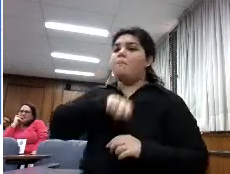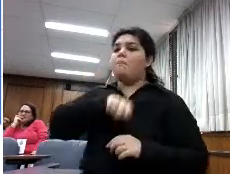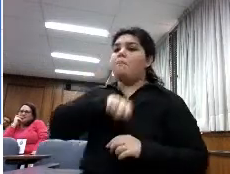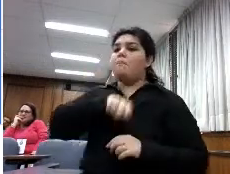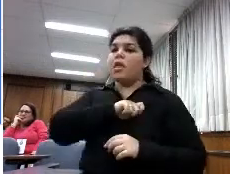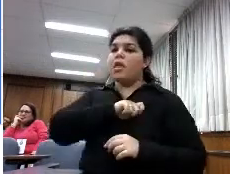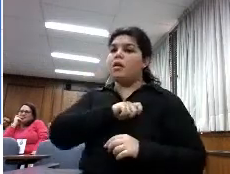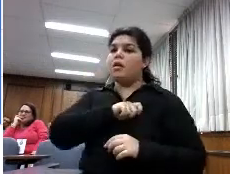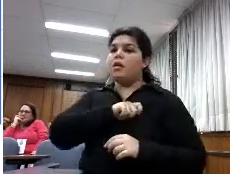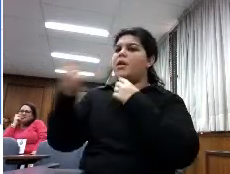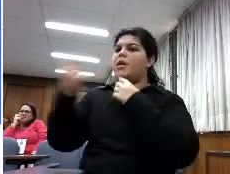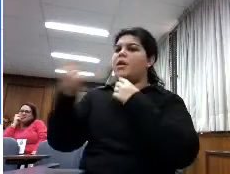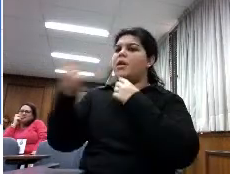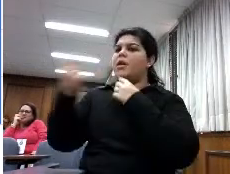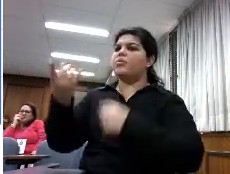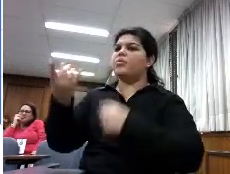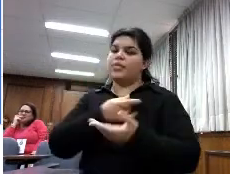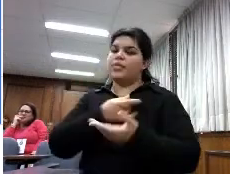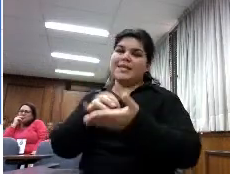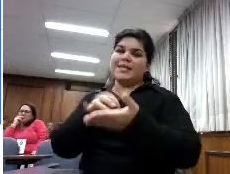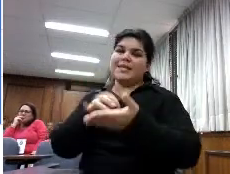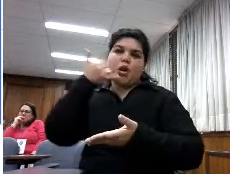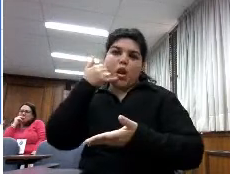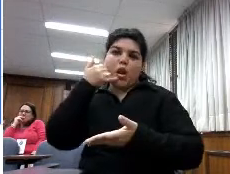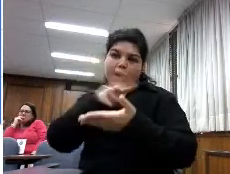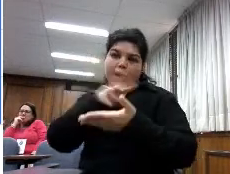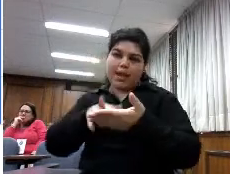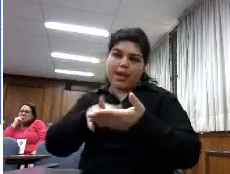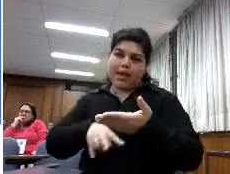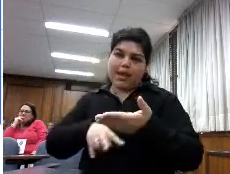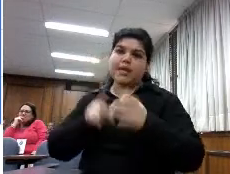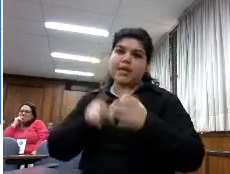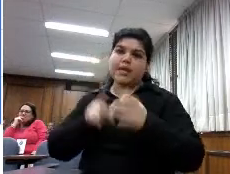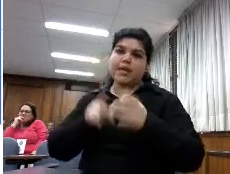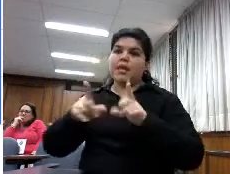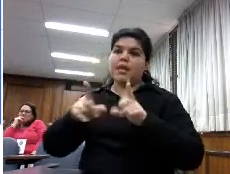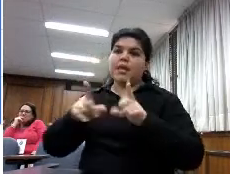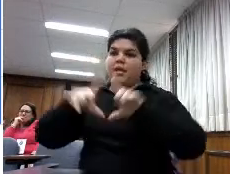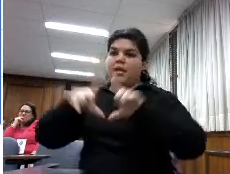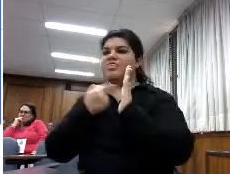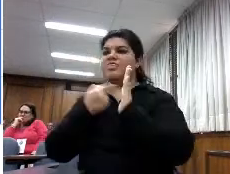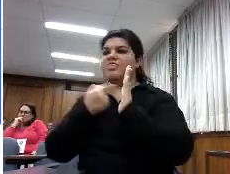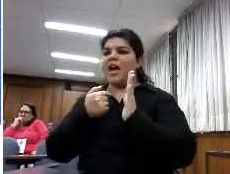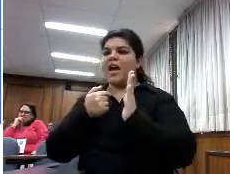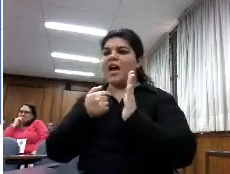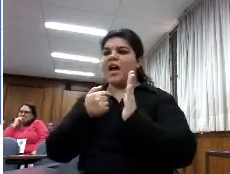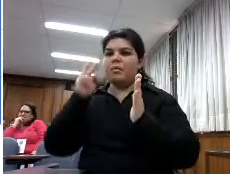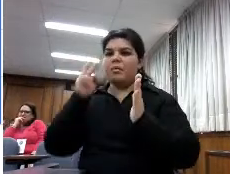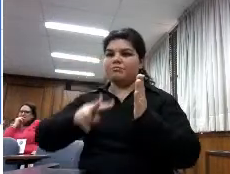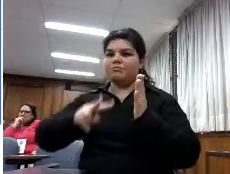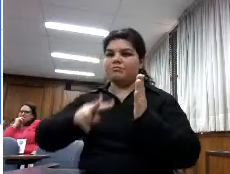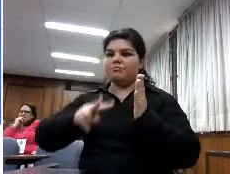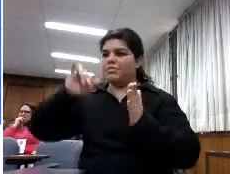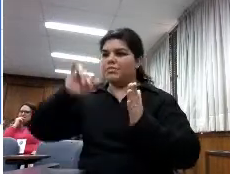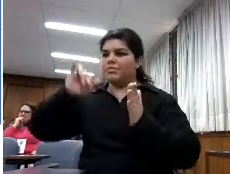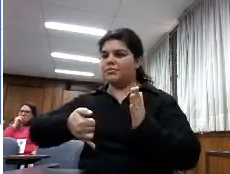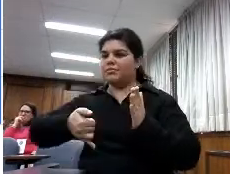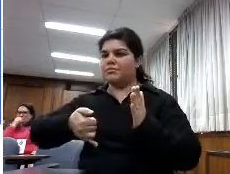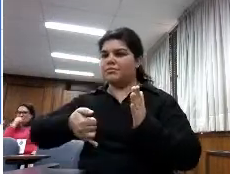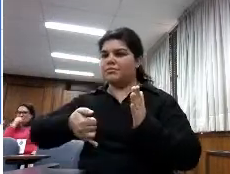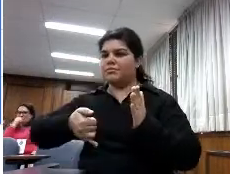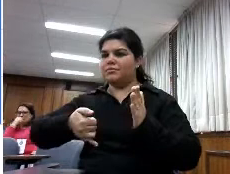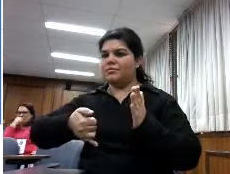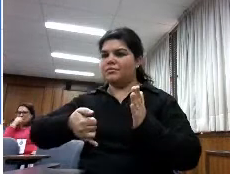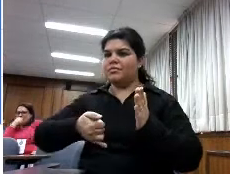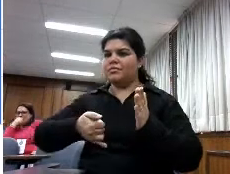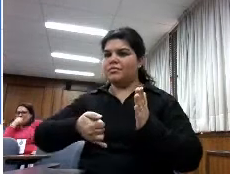dispositivo móvil nos hablan de que ya leen en su tableta quizás aquí el acceso a ese tipo de dispositivos es más